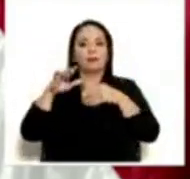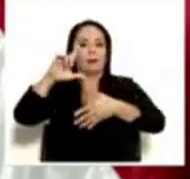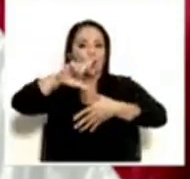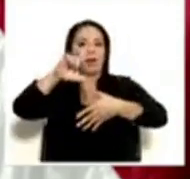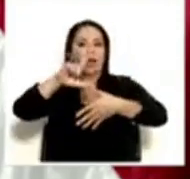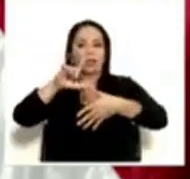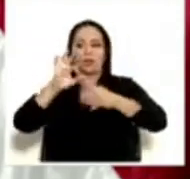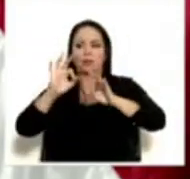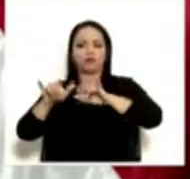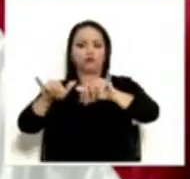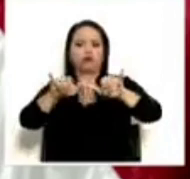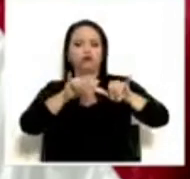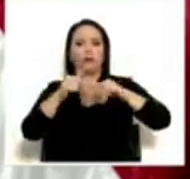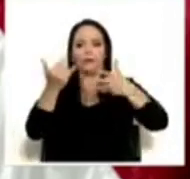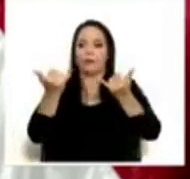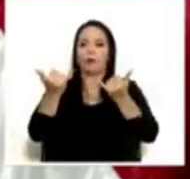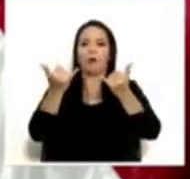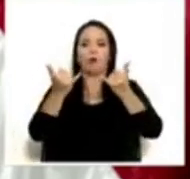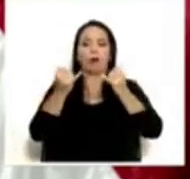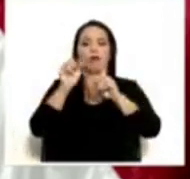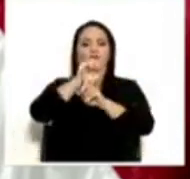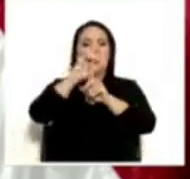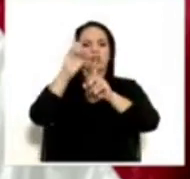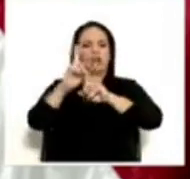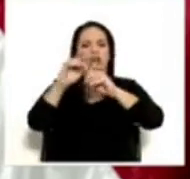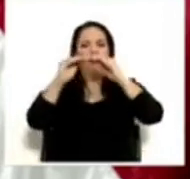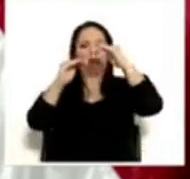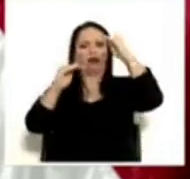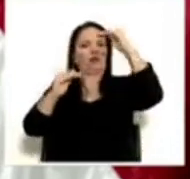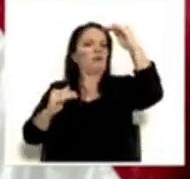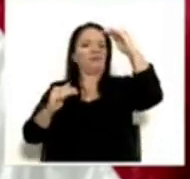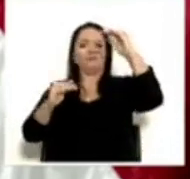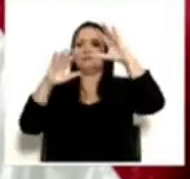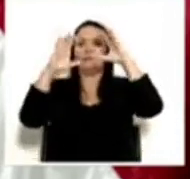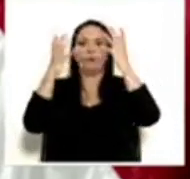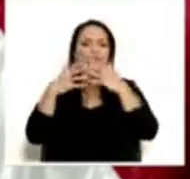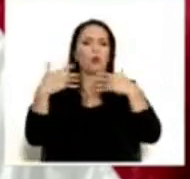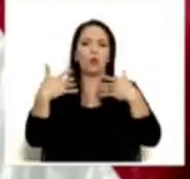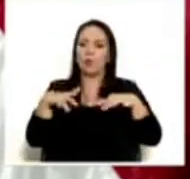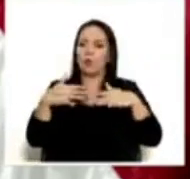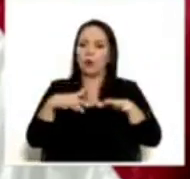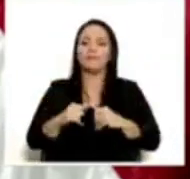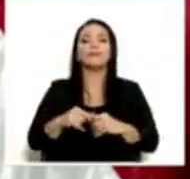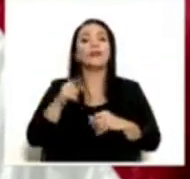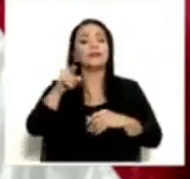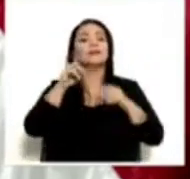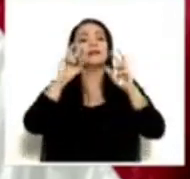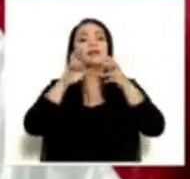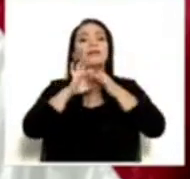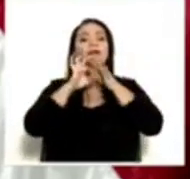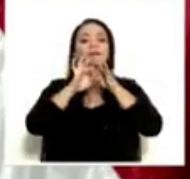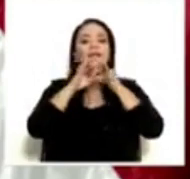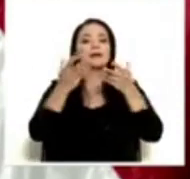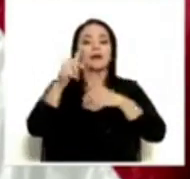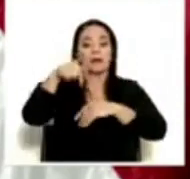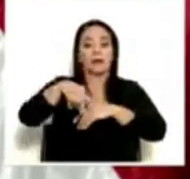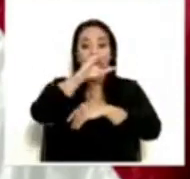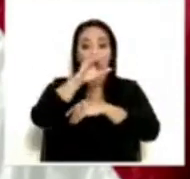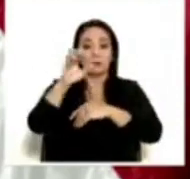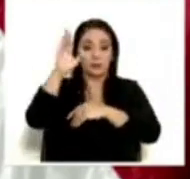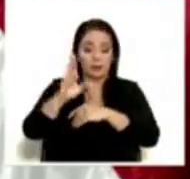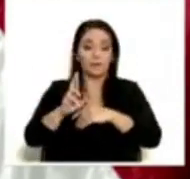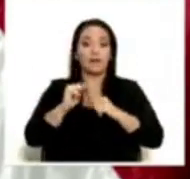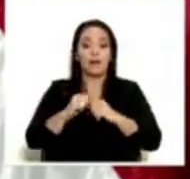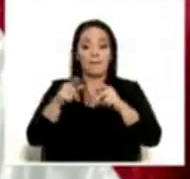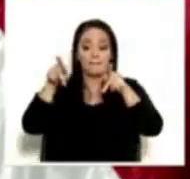a ser una de las sociedades más desiguales del mundo. Y eso tiene que ver que en Costa Rica los que tienen